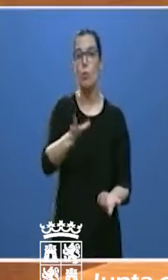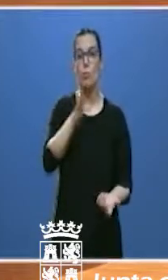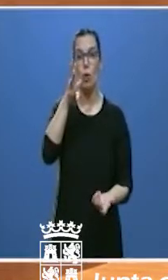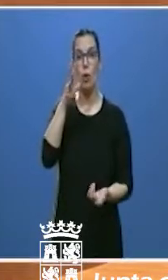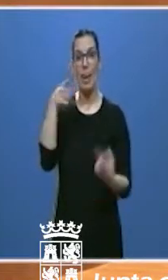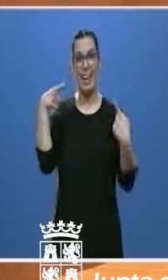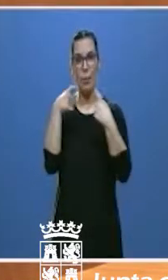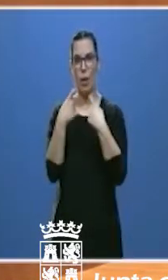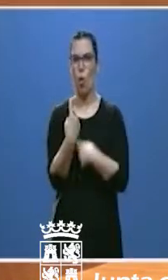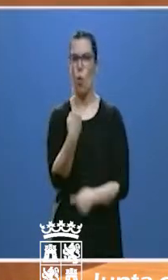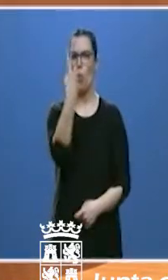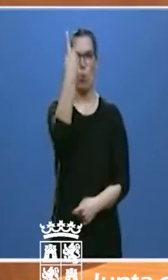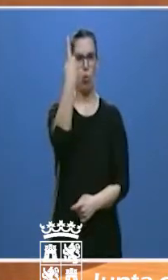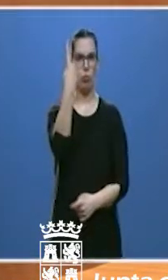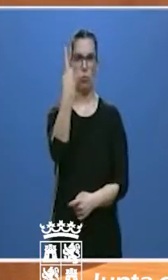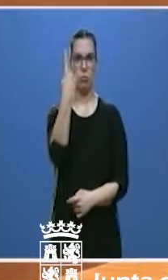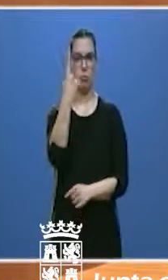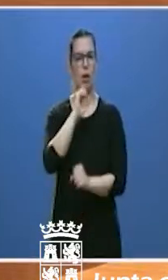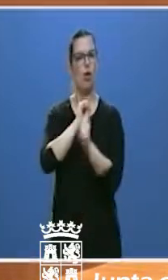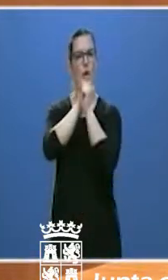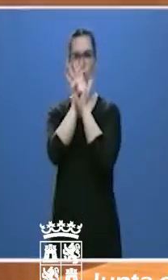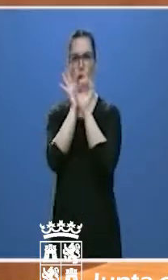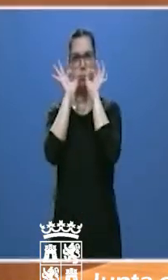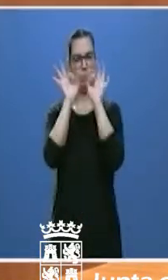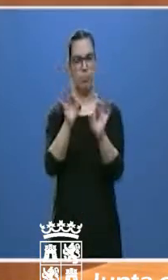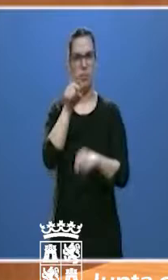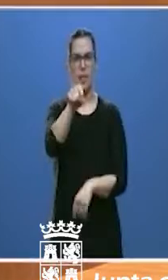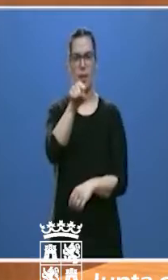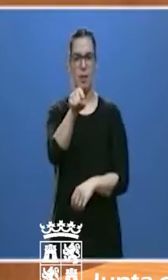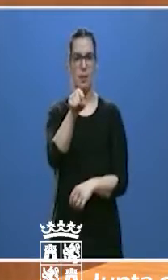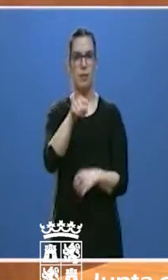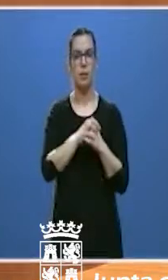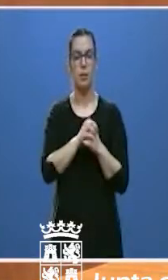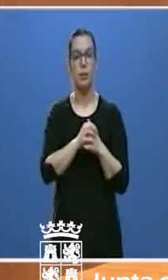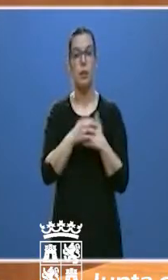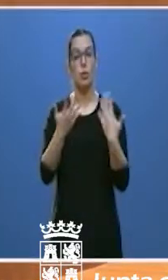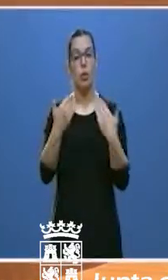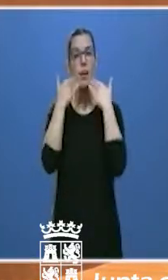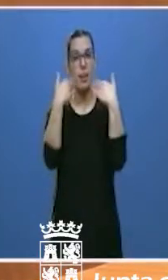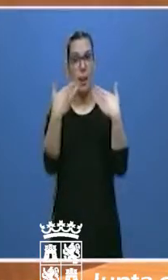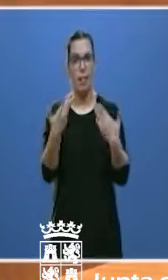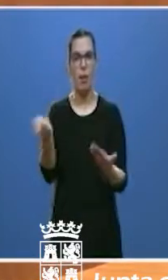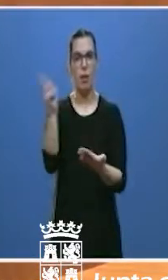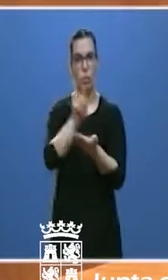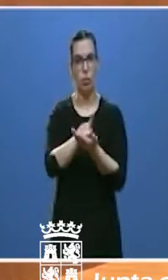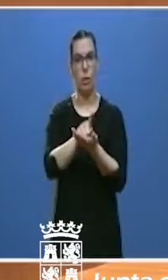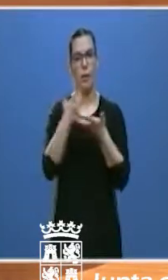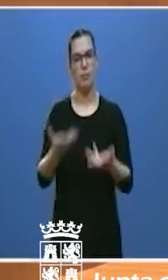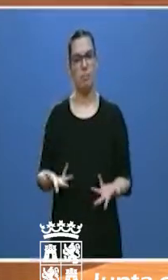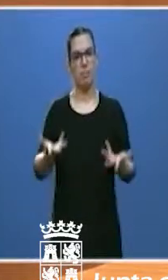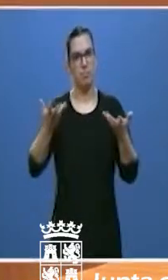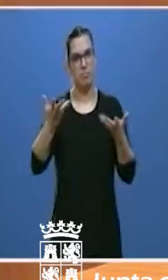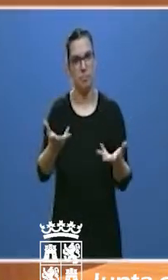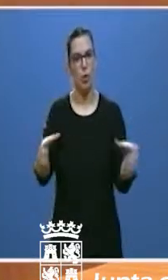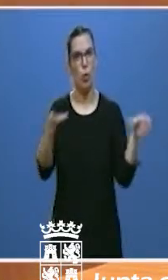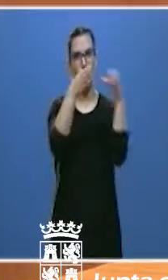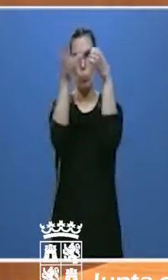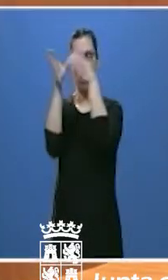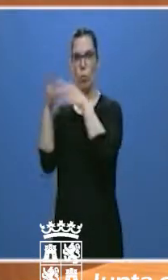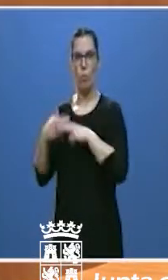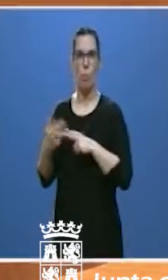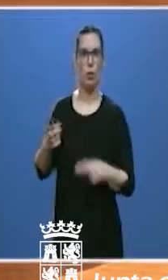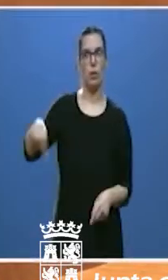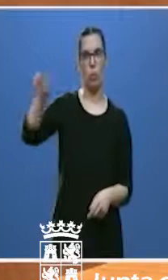enemigo, el invisible coronavirus. Agradezco nuevamente por ello la disposición de los grupos de esta Cámara.